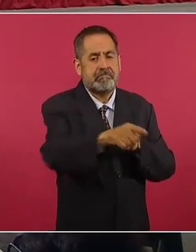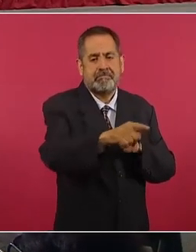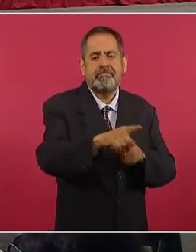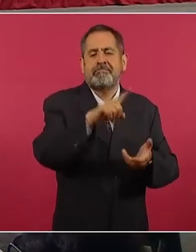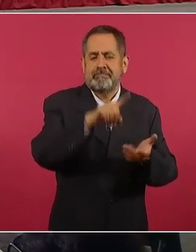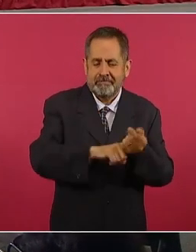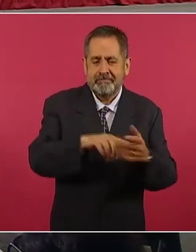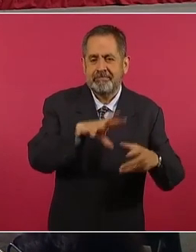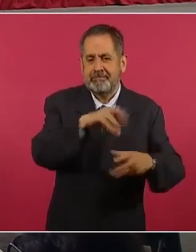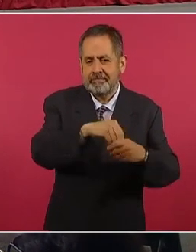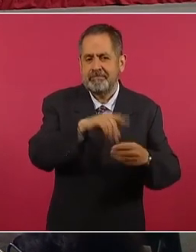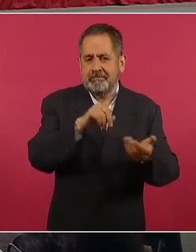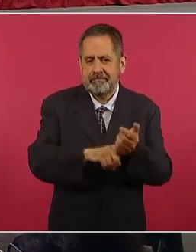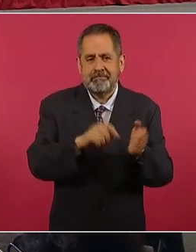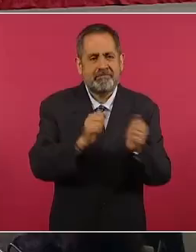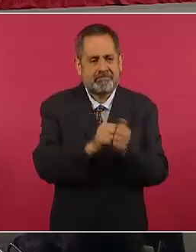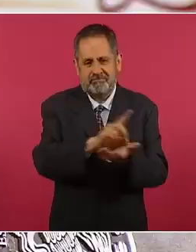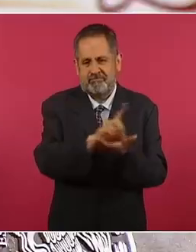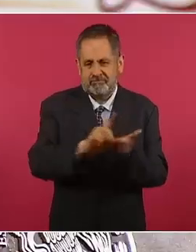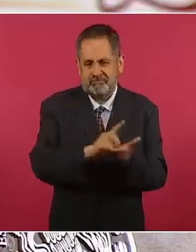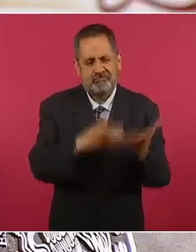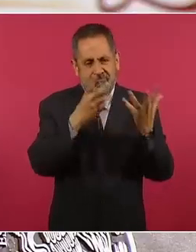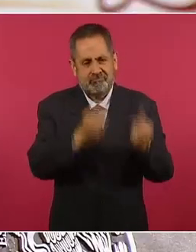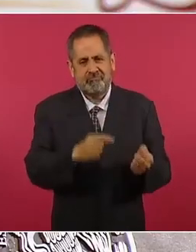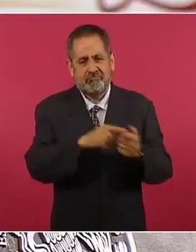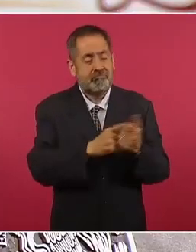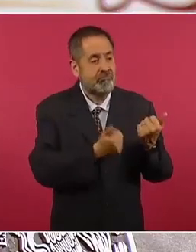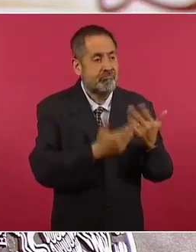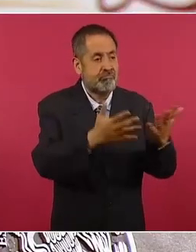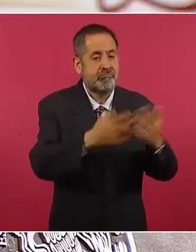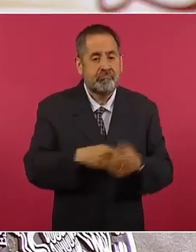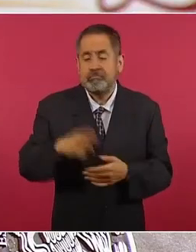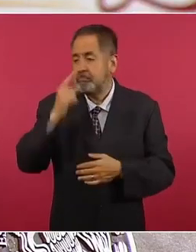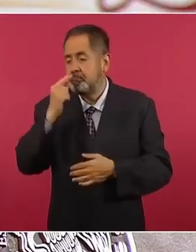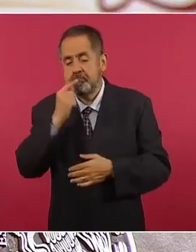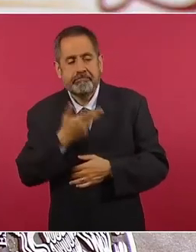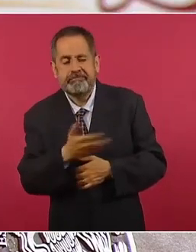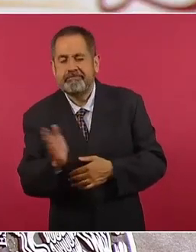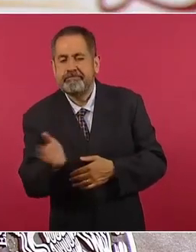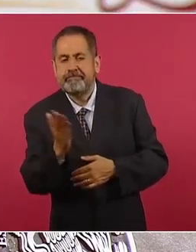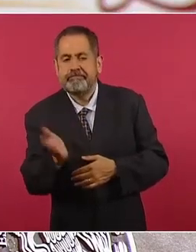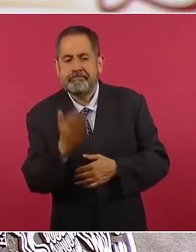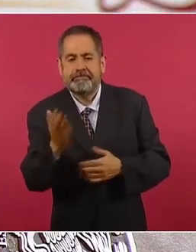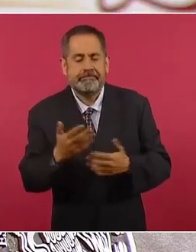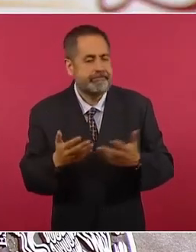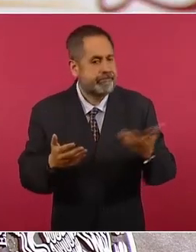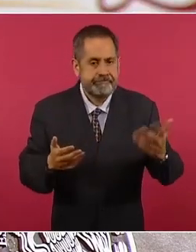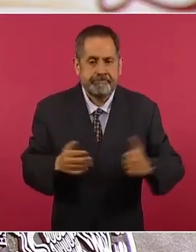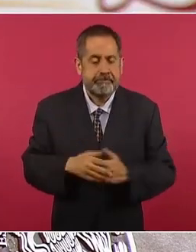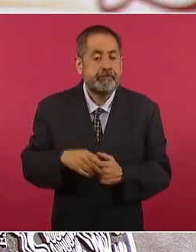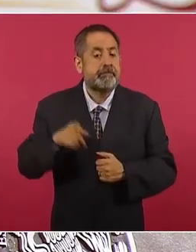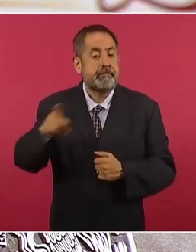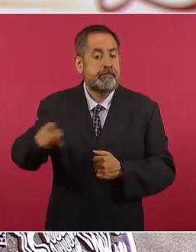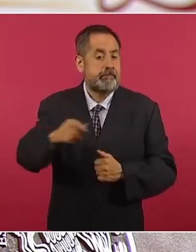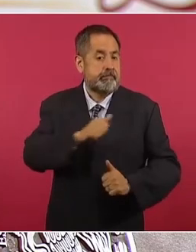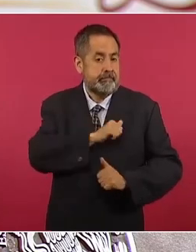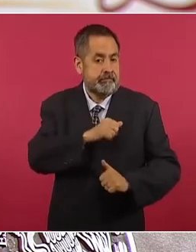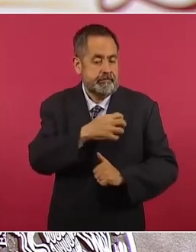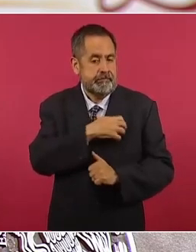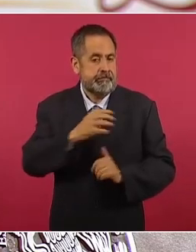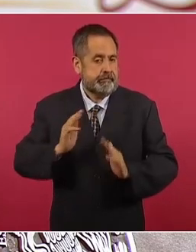presume que había droga en traslado de ese autobús. Se confirma que los mandos militares de la